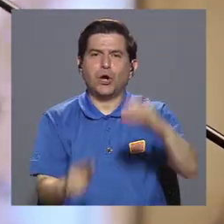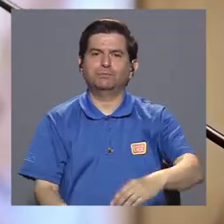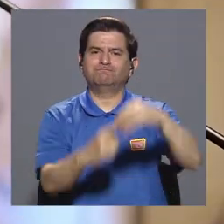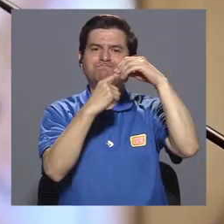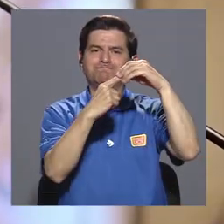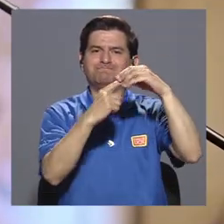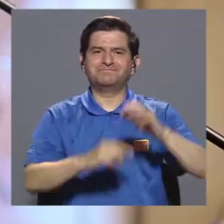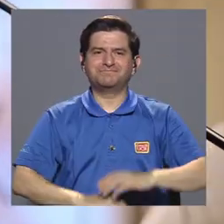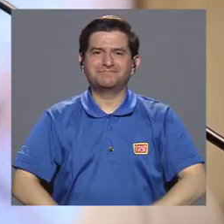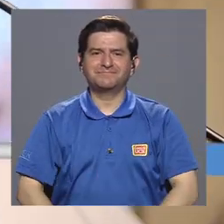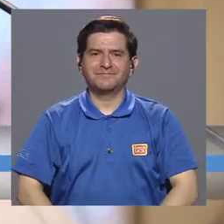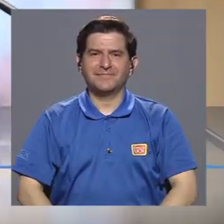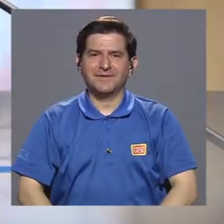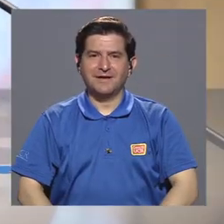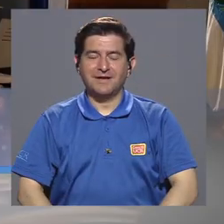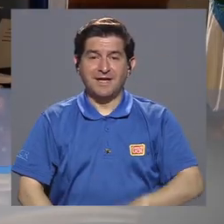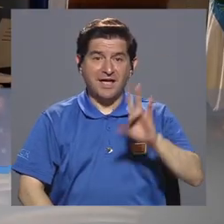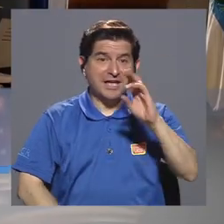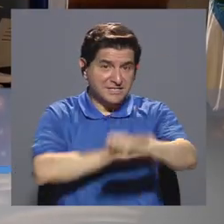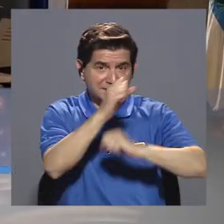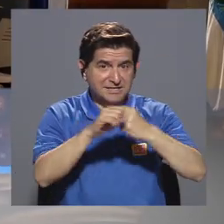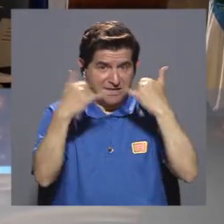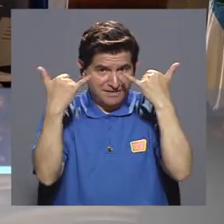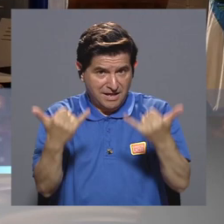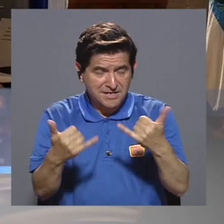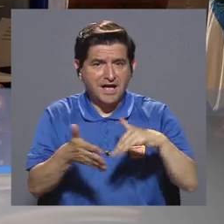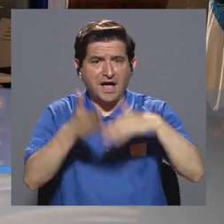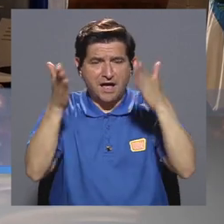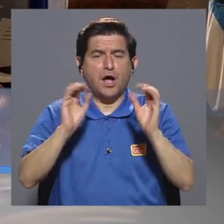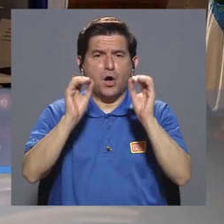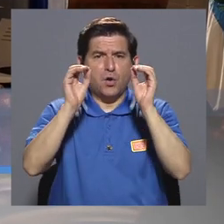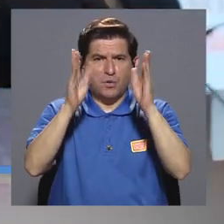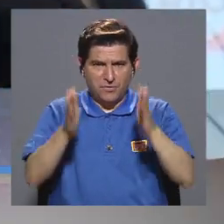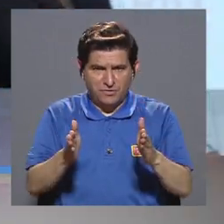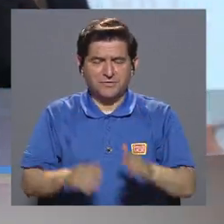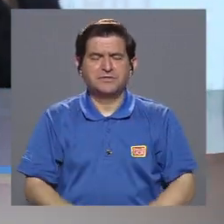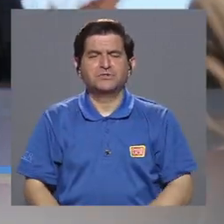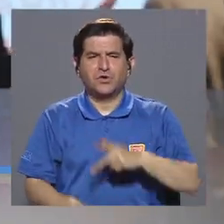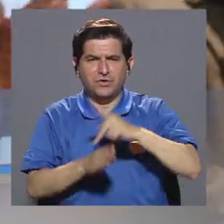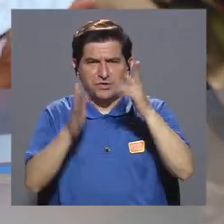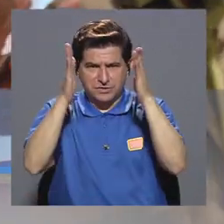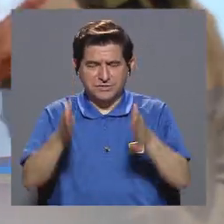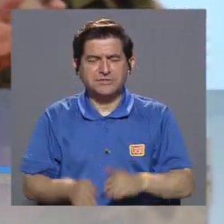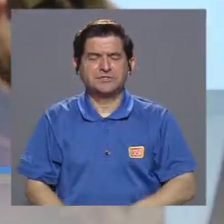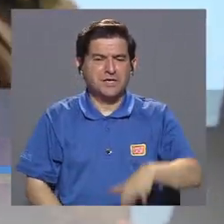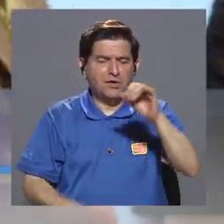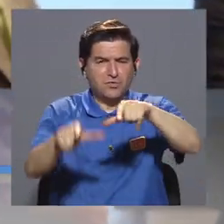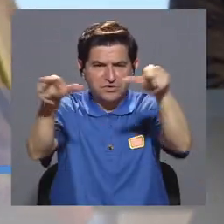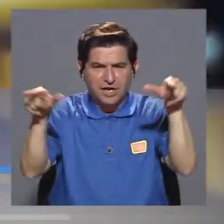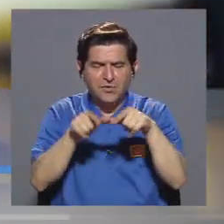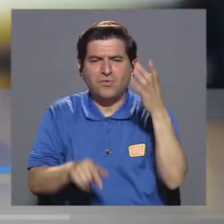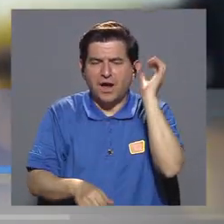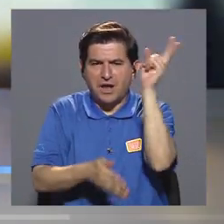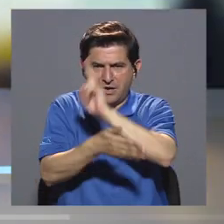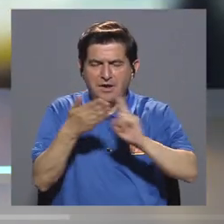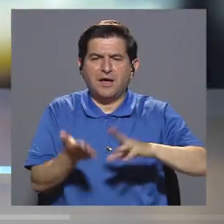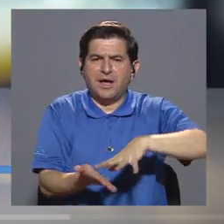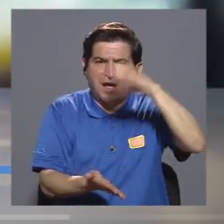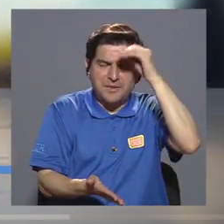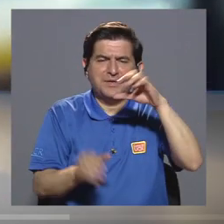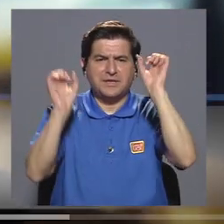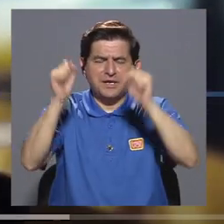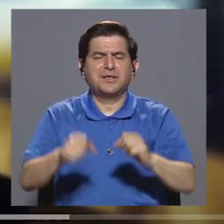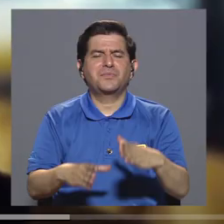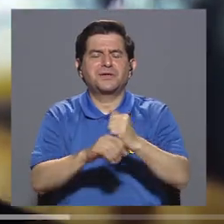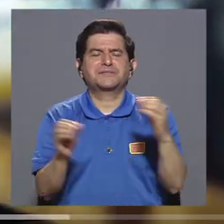nuestro objetivo principal. A lo largo de estos 70 años, estudiantes y profesionales han encontrado un espacio en Radio Universidad para